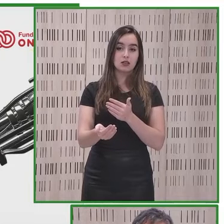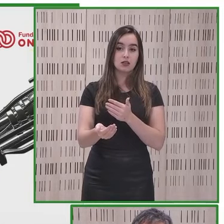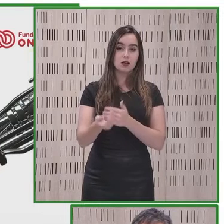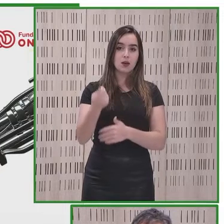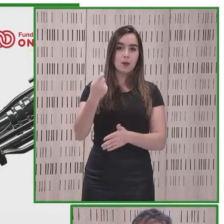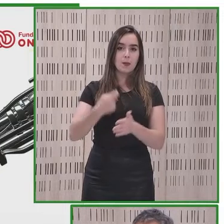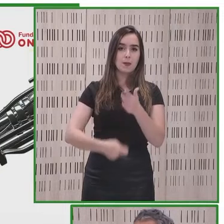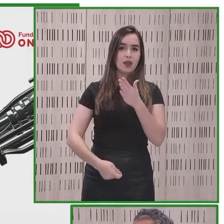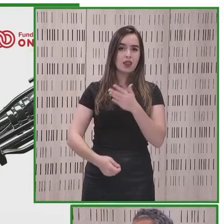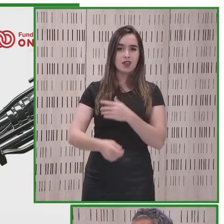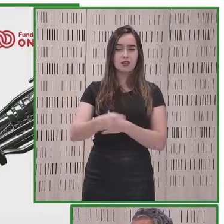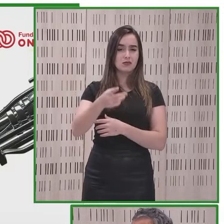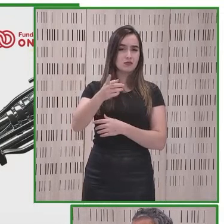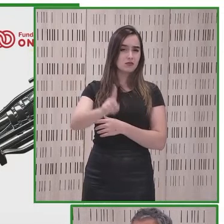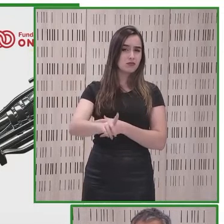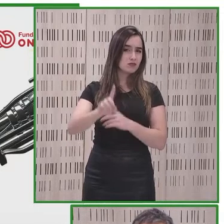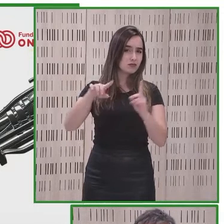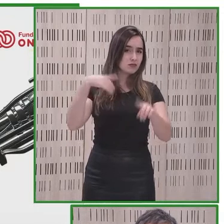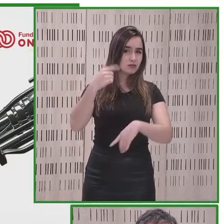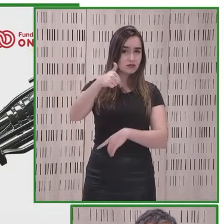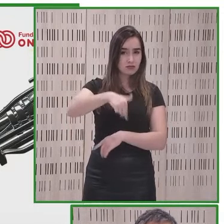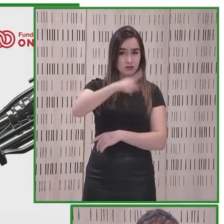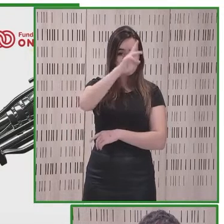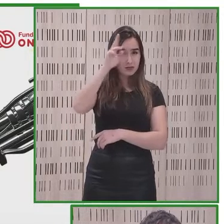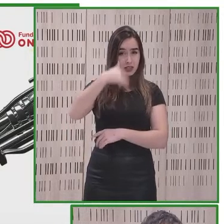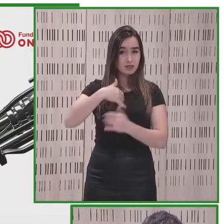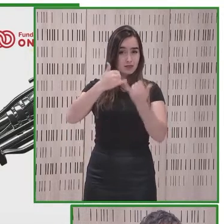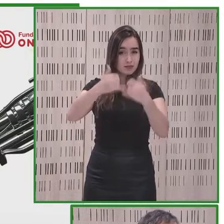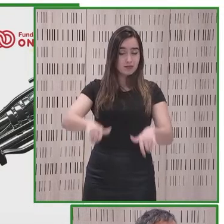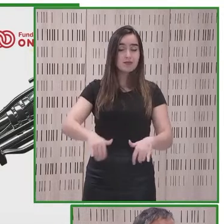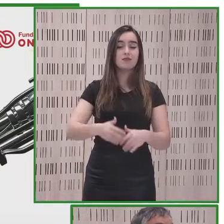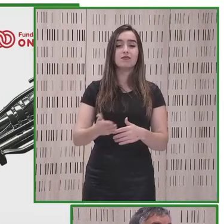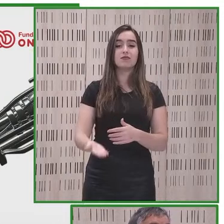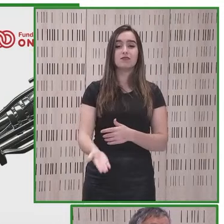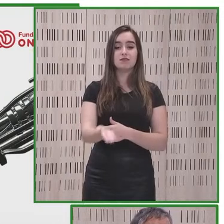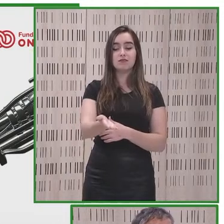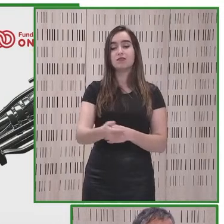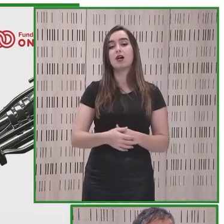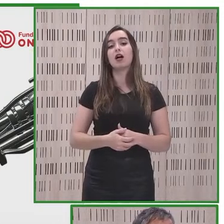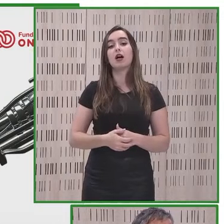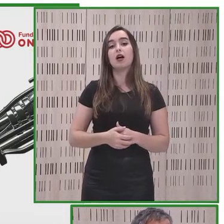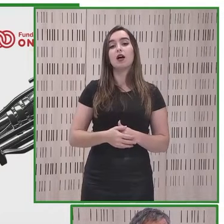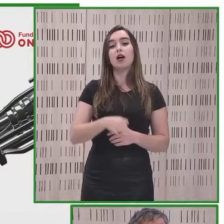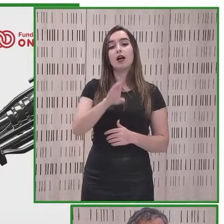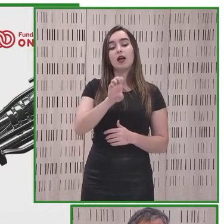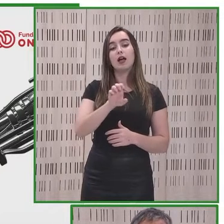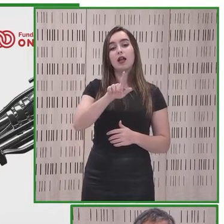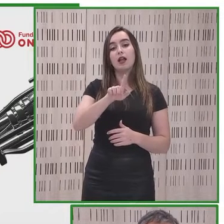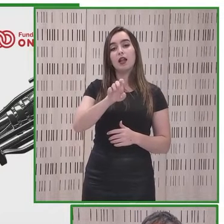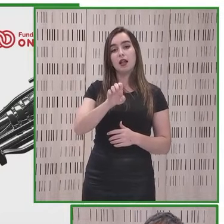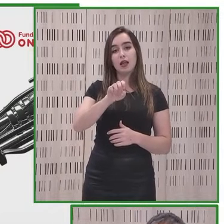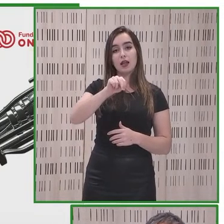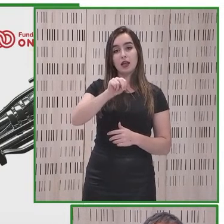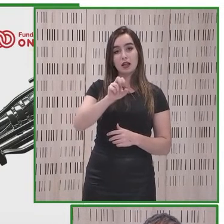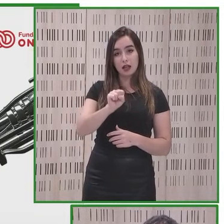de junio en Madrid de hecho también Elena García va a ser o está nominada a la mejor